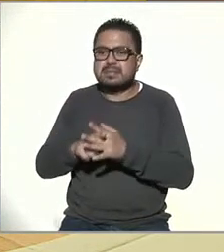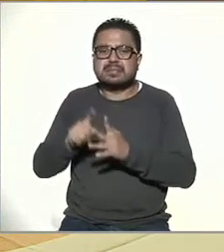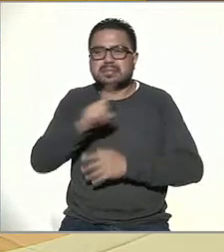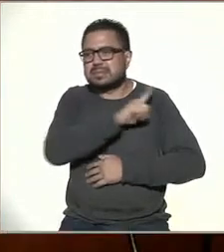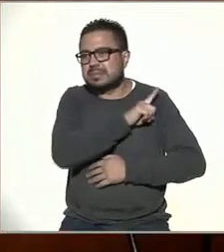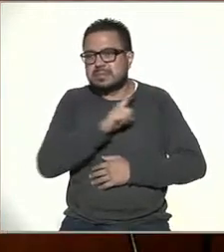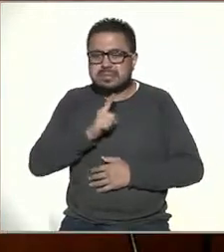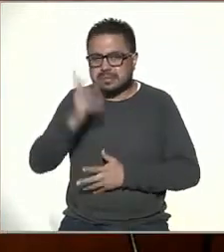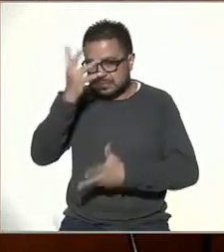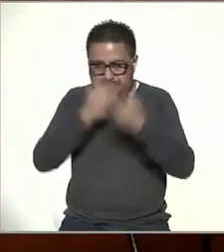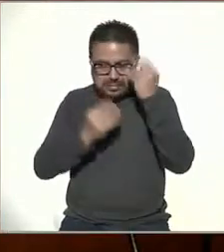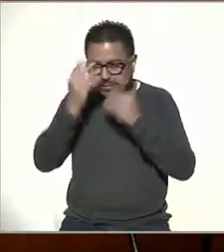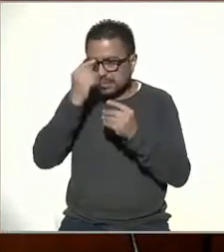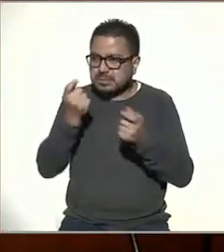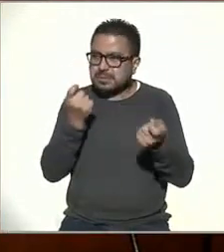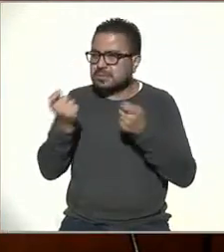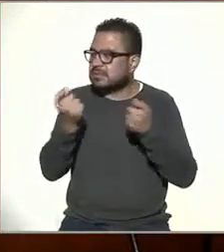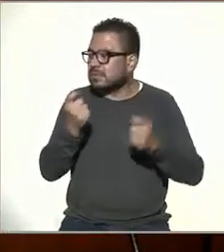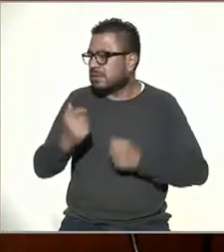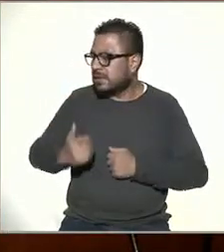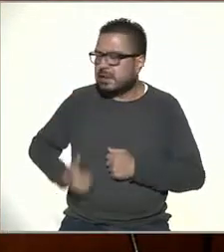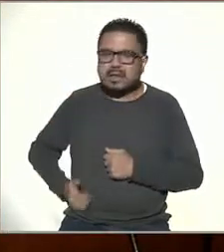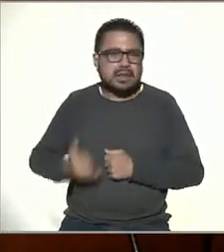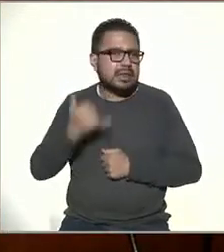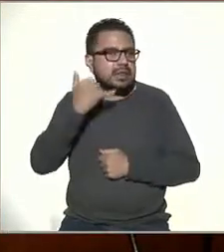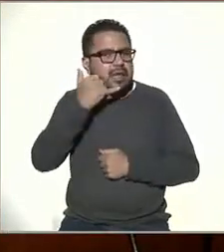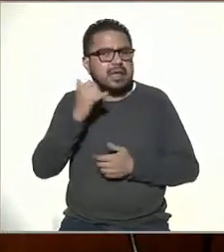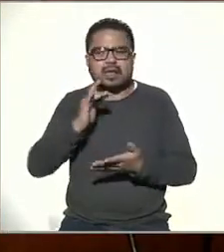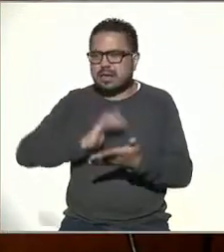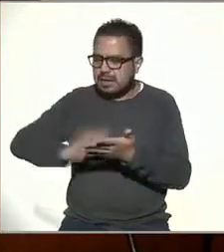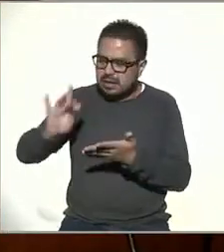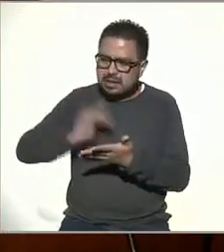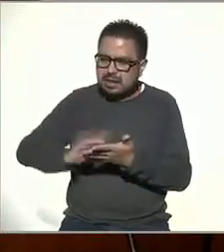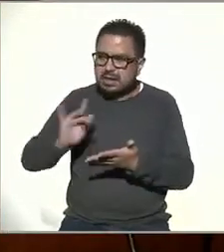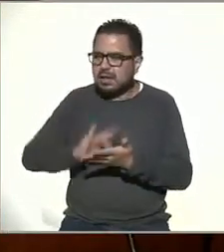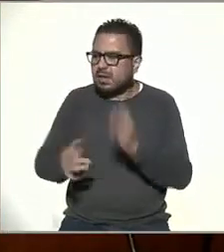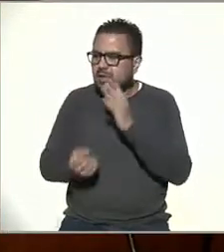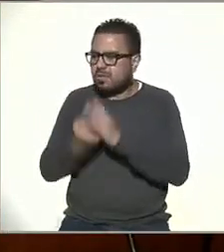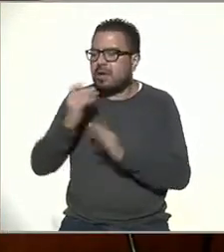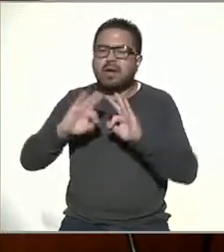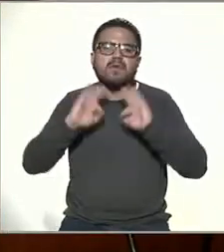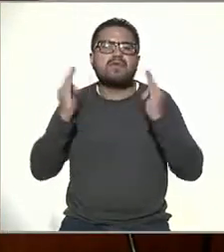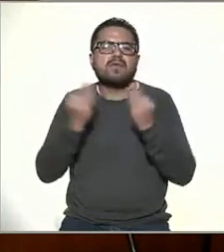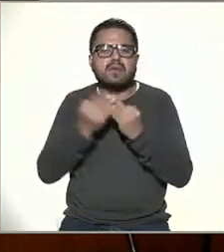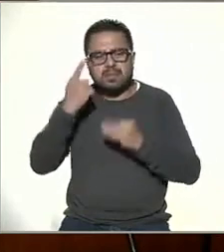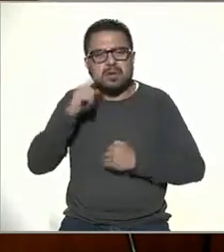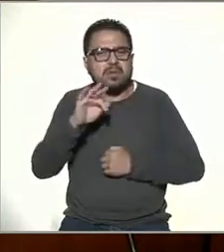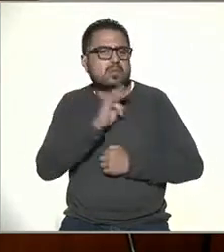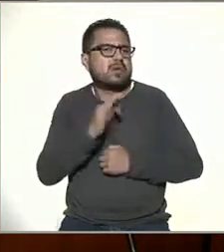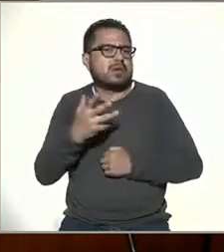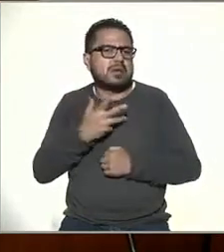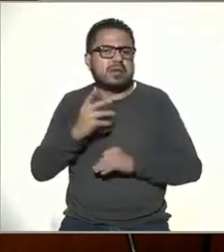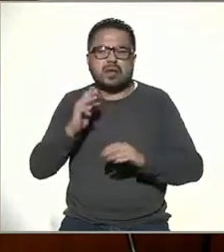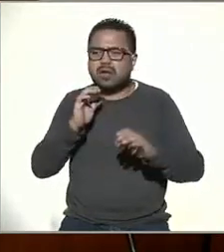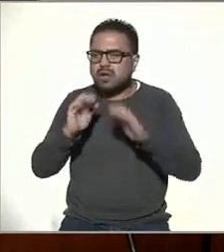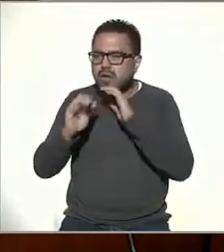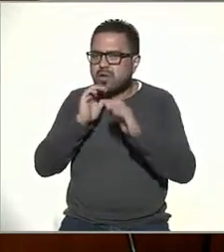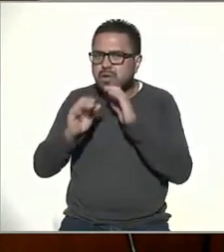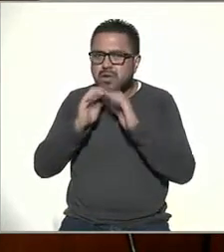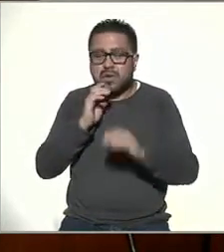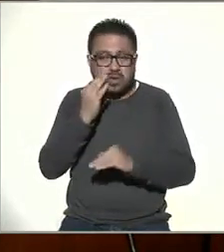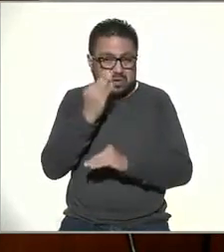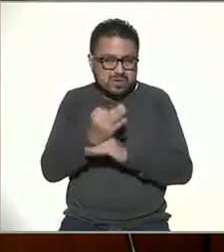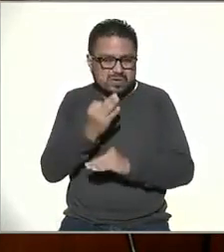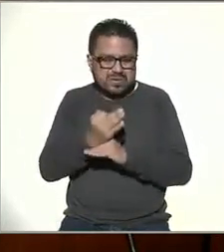aprender a manejar un teléfono celular, una tableta, una nueva forma para poder estar comunicados. Vamos a entrar a